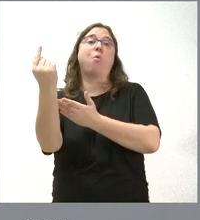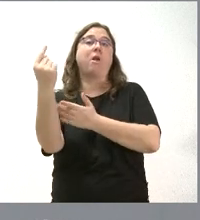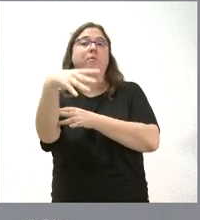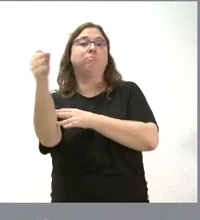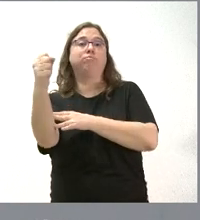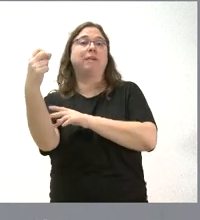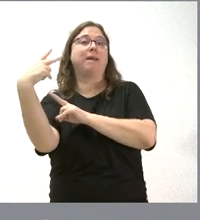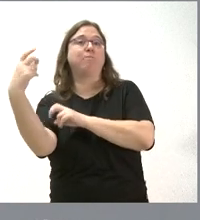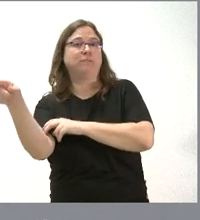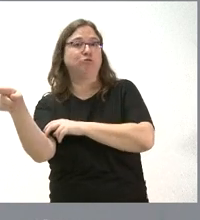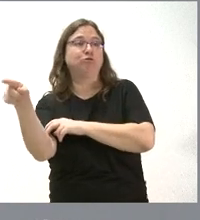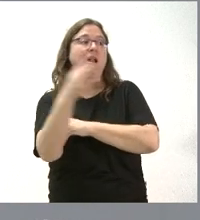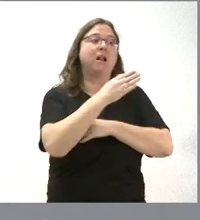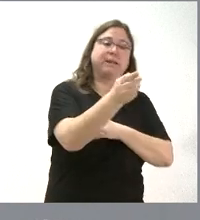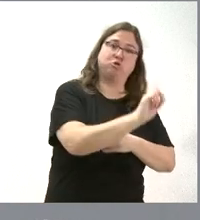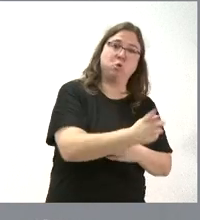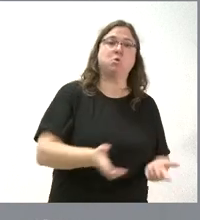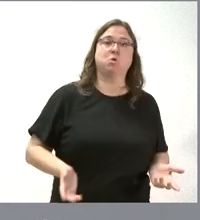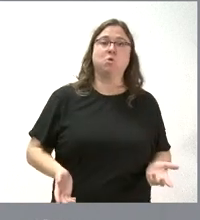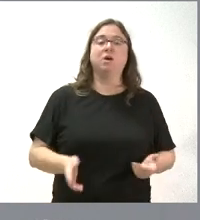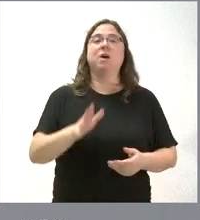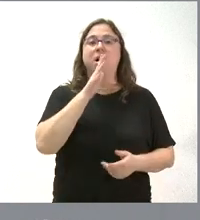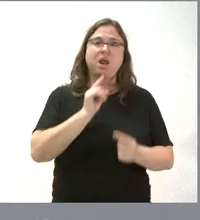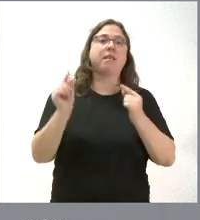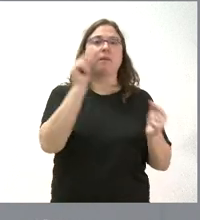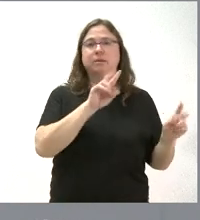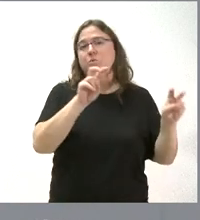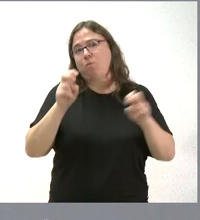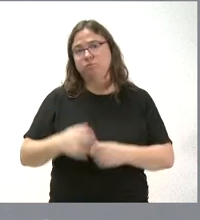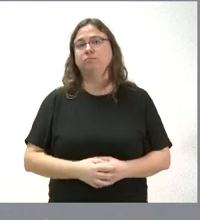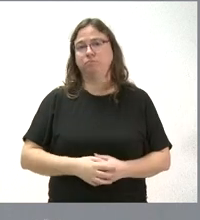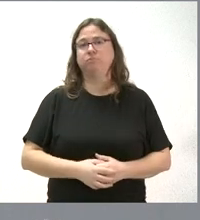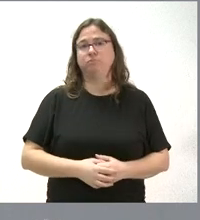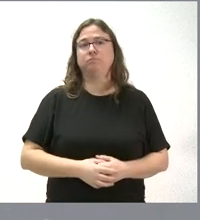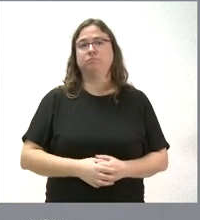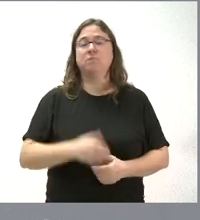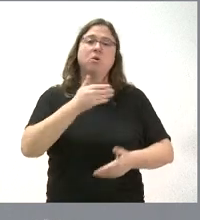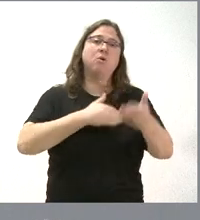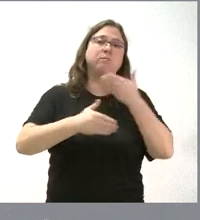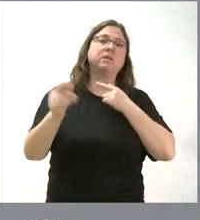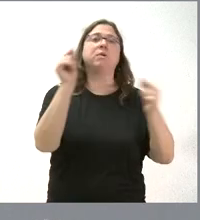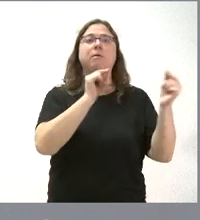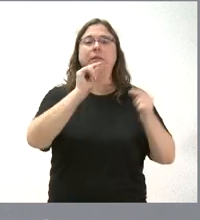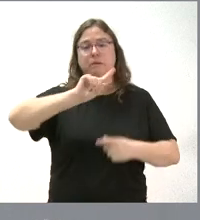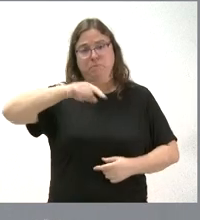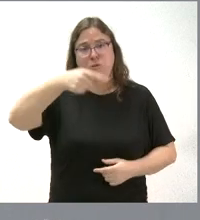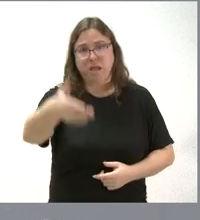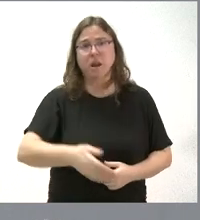y los demás no. Y ahora son nuevos debates que se nos ponen encima de la mesa. El próximo debate lo tendremos pasado mañana,